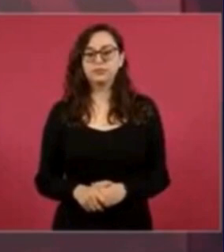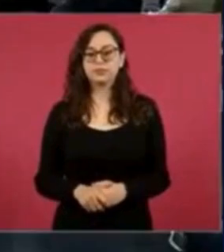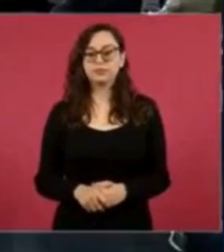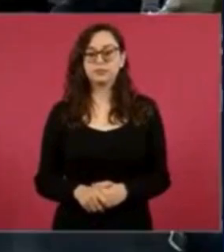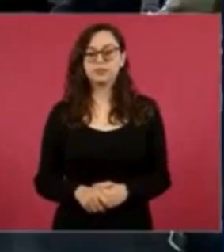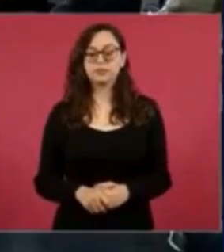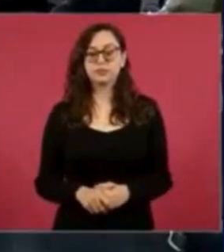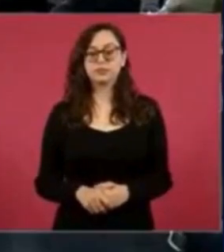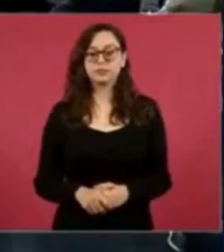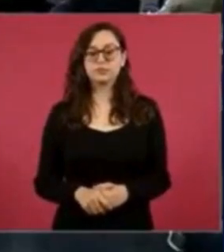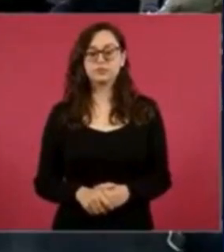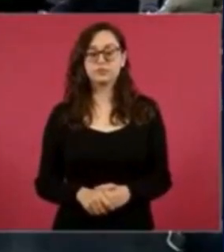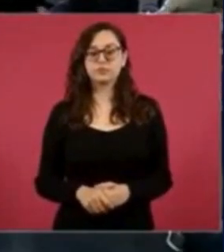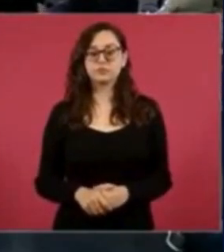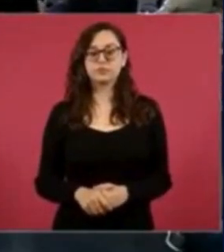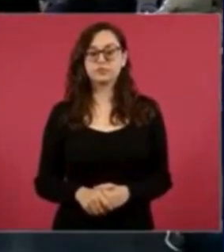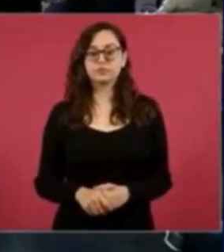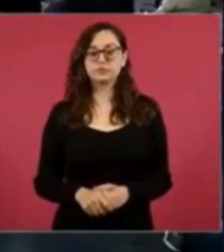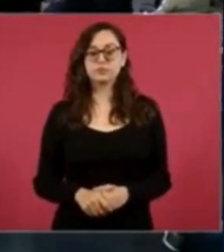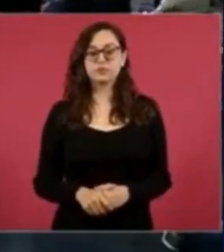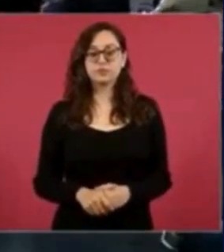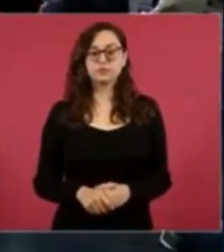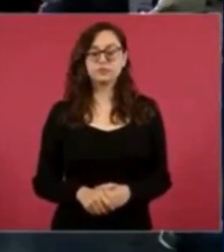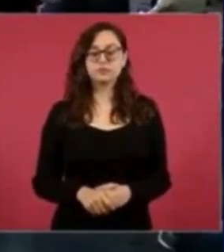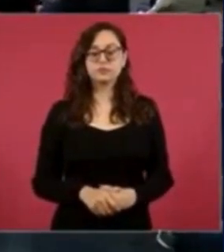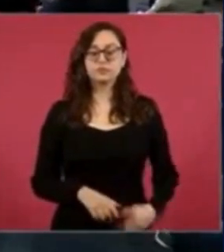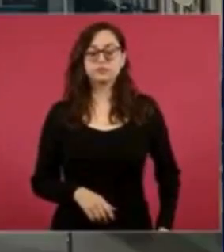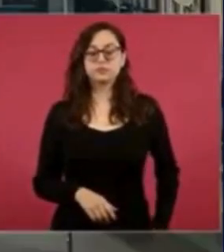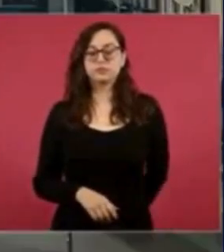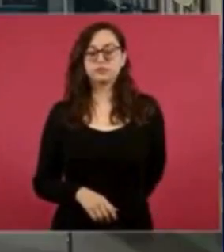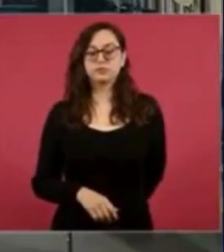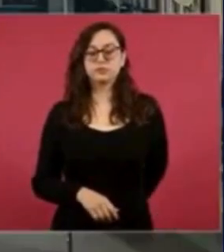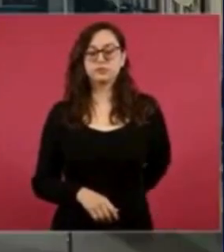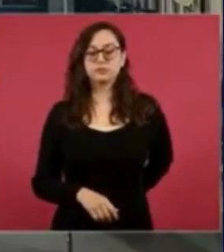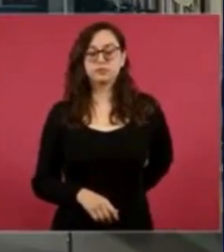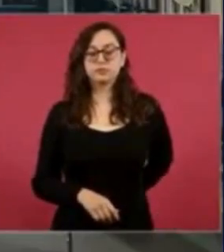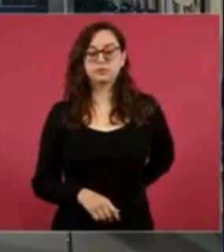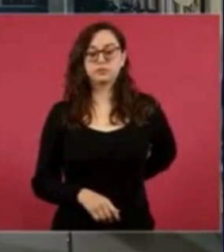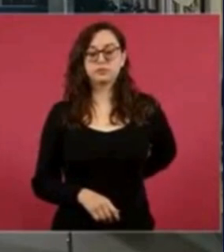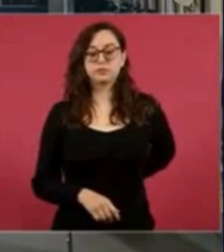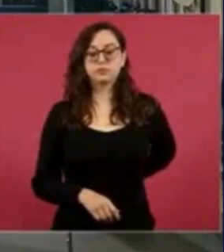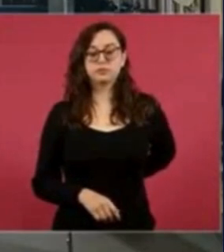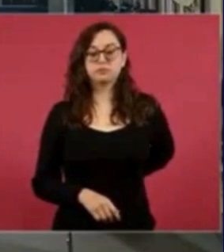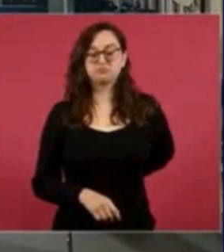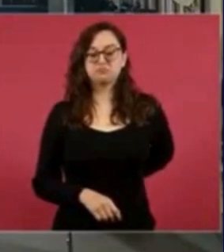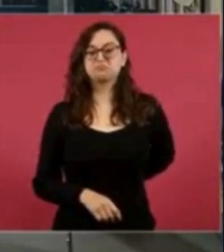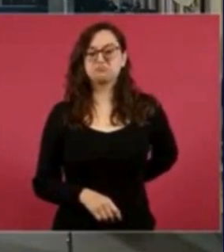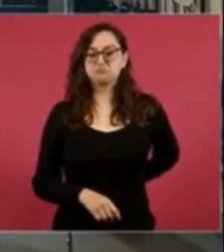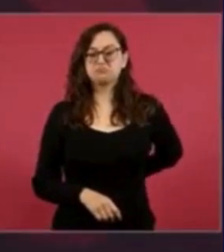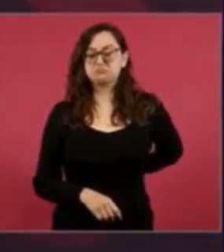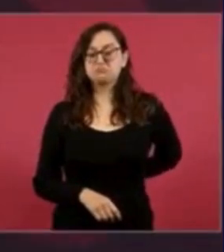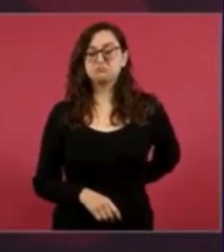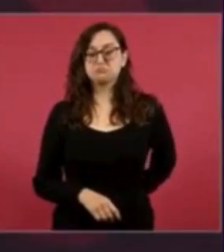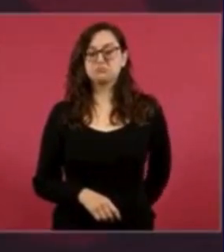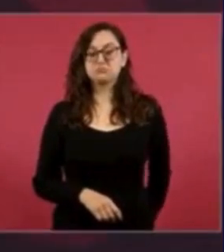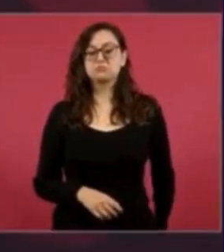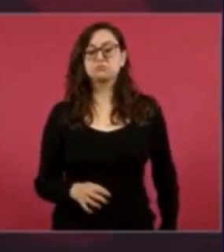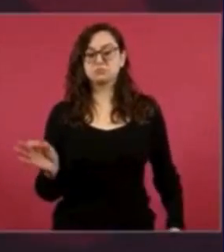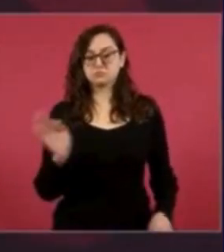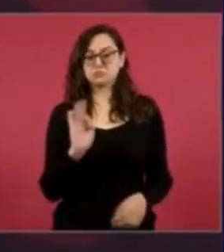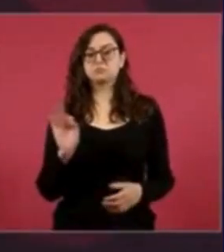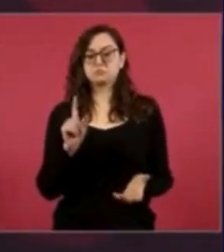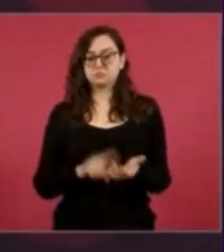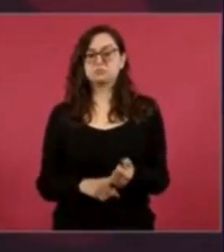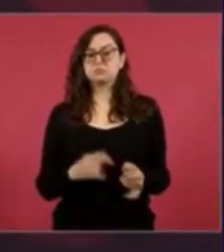administración se presenta como una etapa de cambio respecto a gobiernos anteriores, con un enfoque en los derechos humanos, la justicia